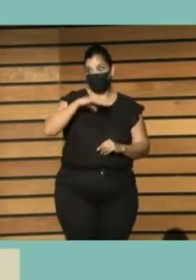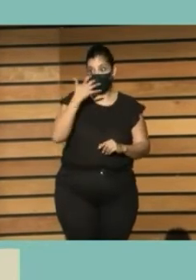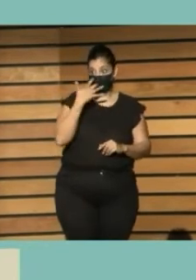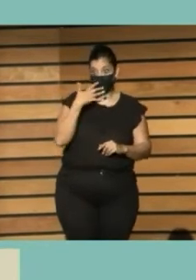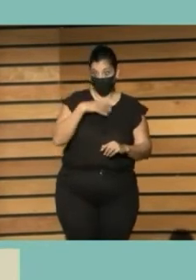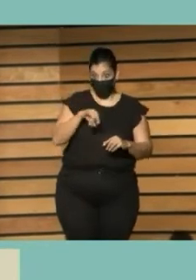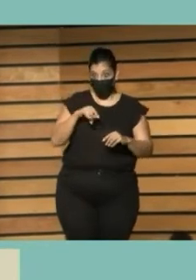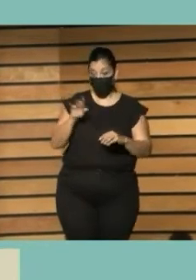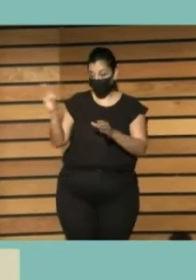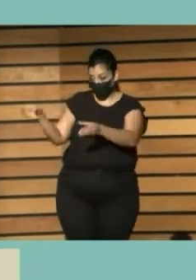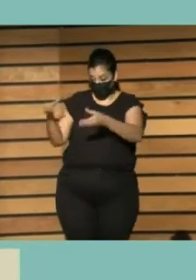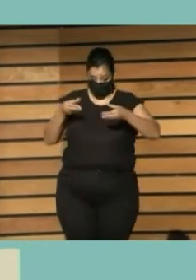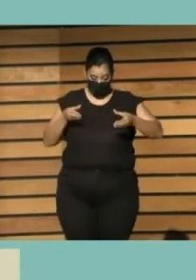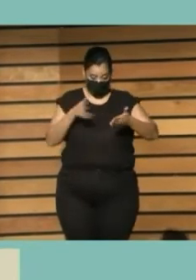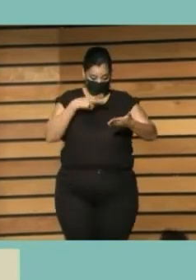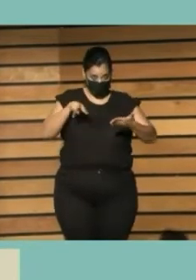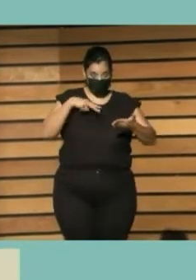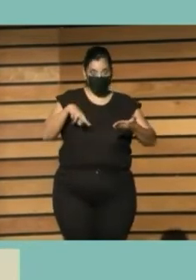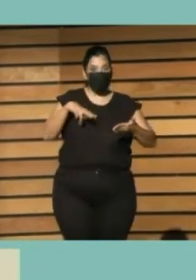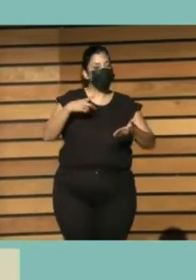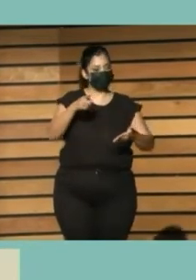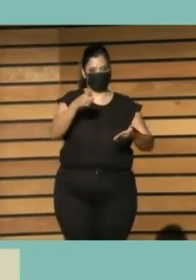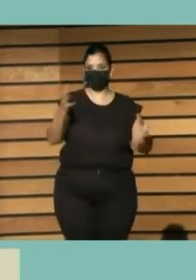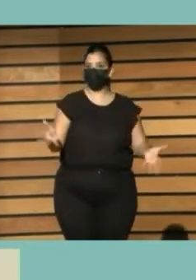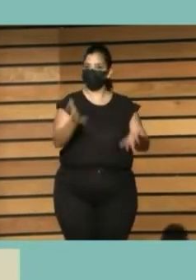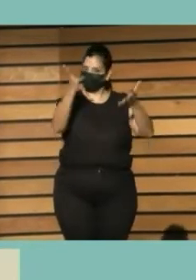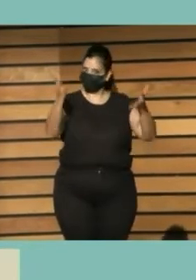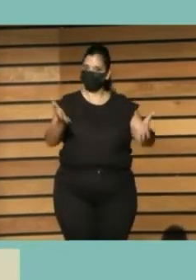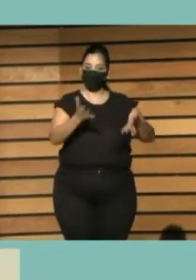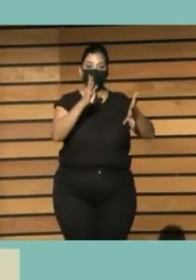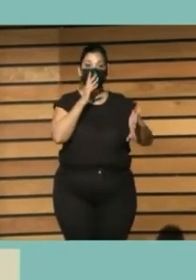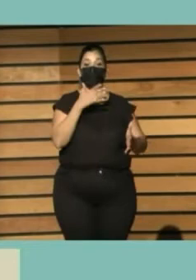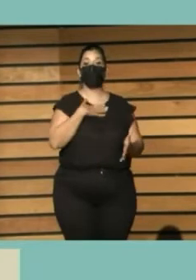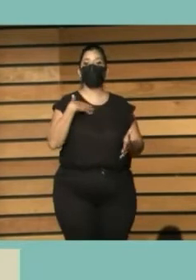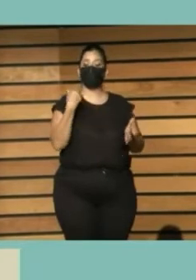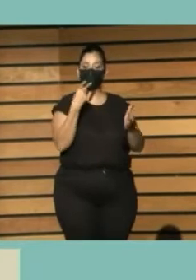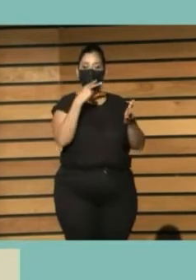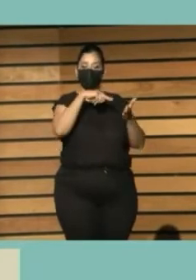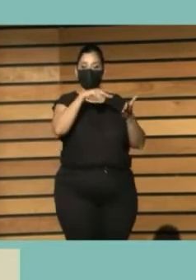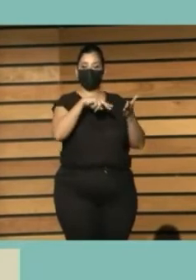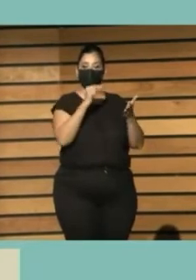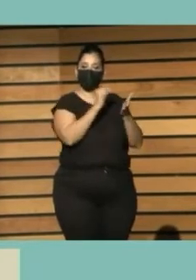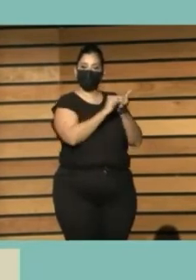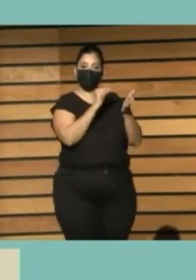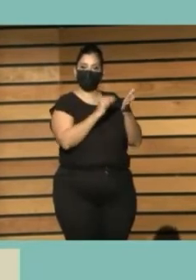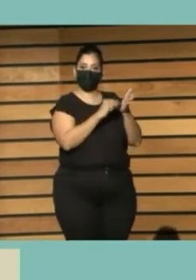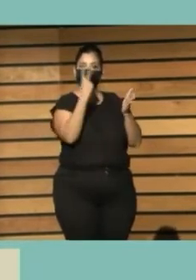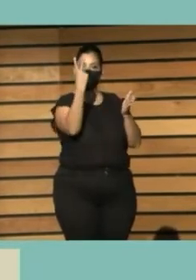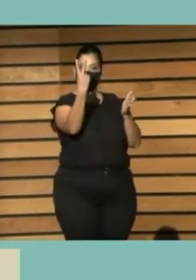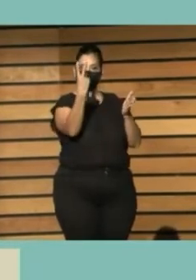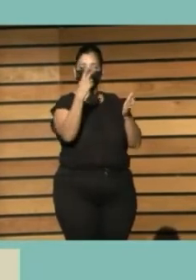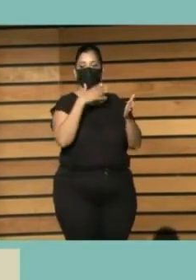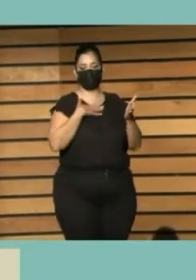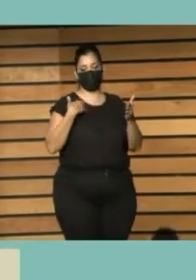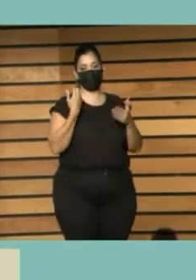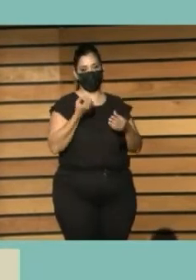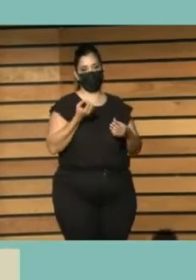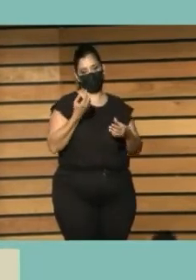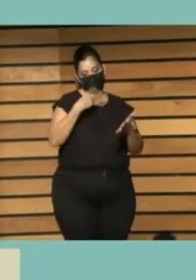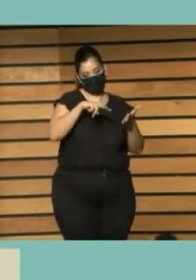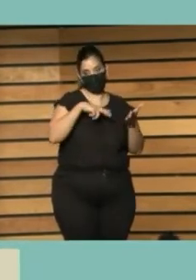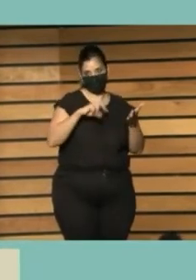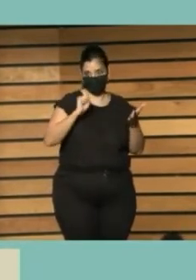echáis un ojo pero voy a leeros dos puntos que vinculados con la inclusión me parecen fundamentales